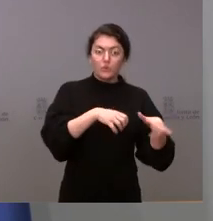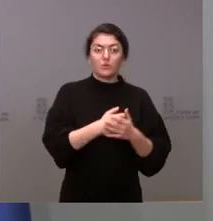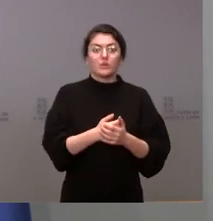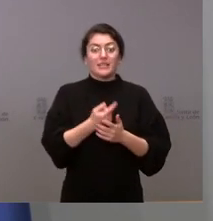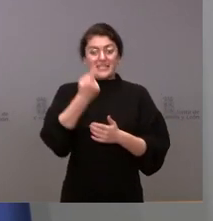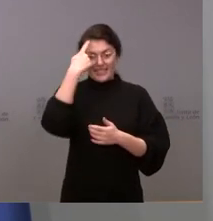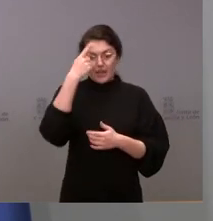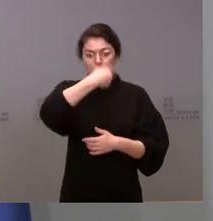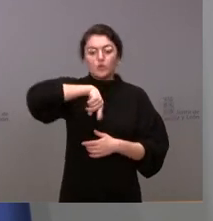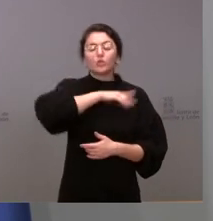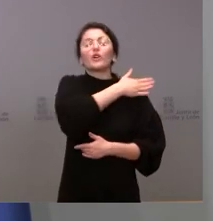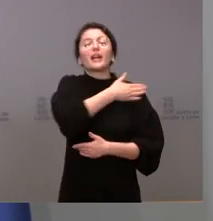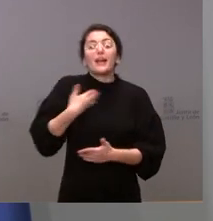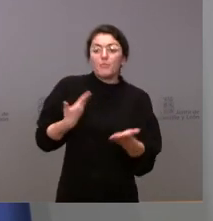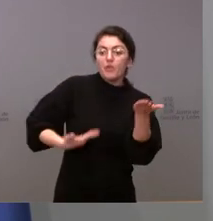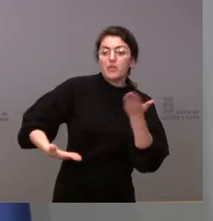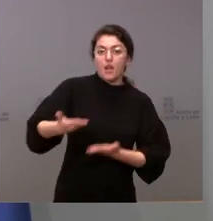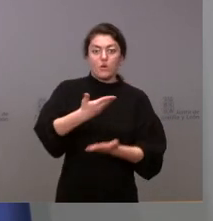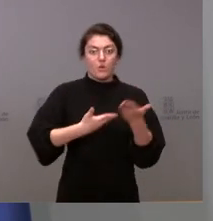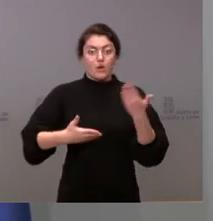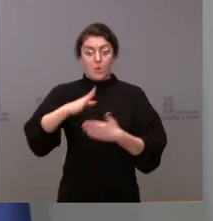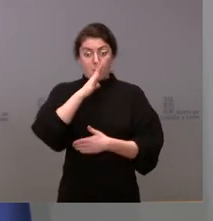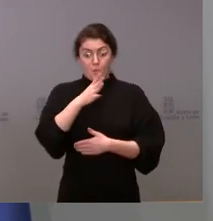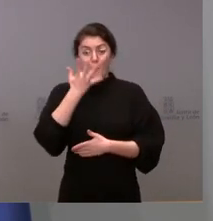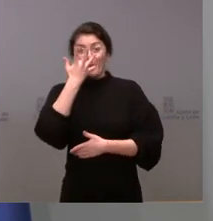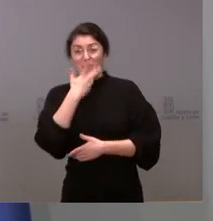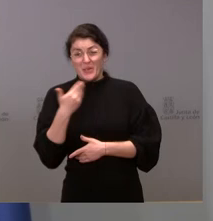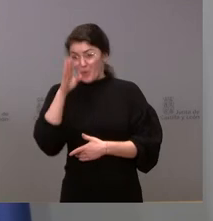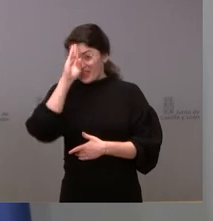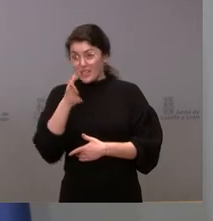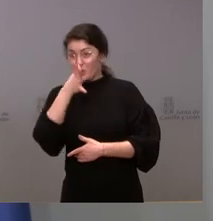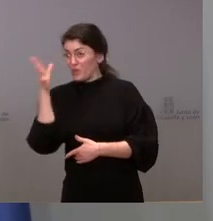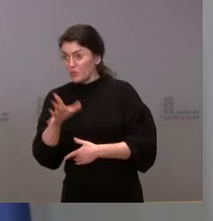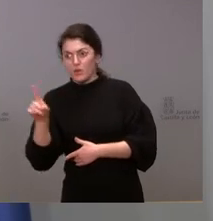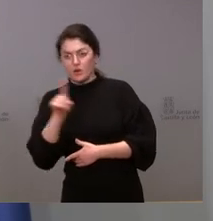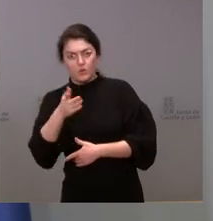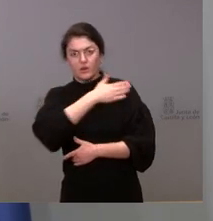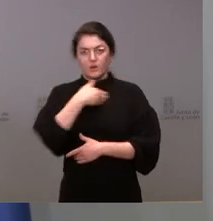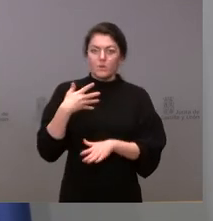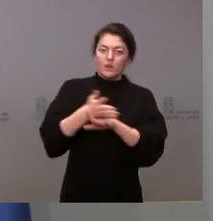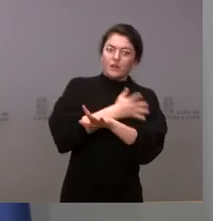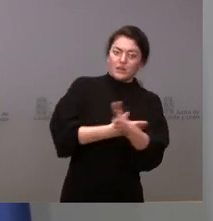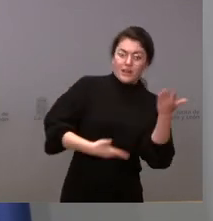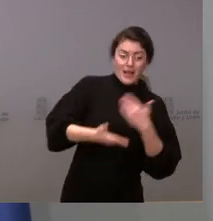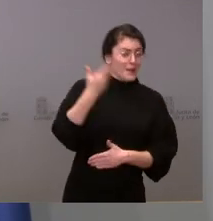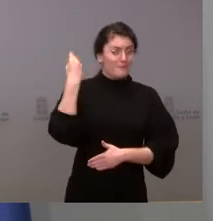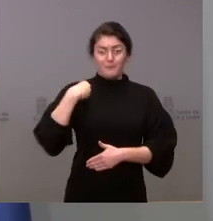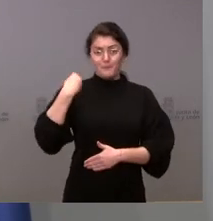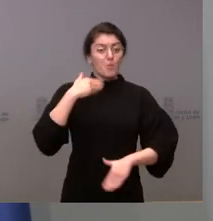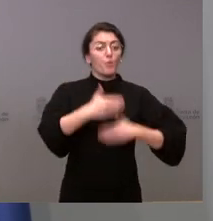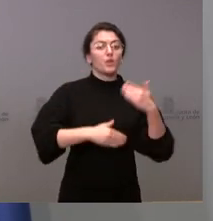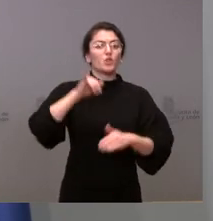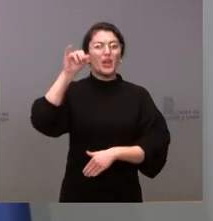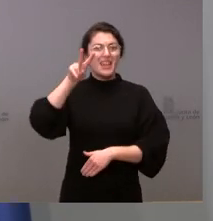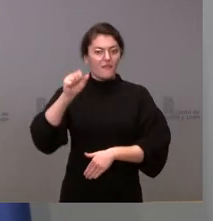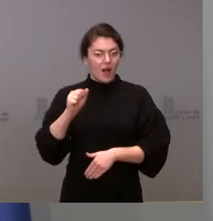preferimos un acuerdo fuera de los tribunales a través de este procedimiento de requerimiento hicimos lo mismo con el IVA siempre querimos ir con mano